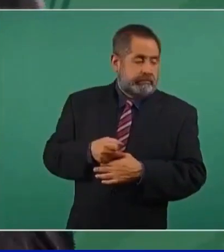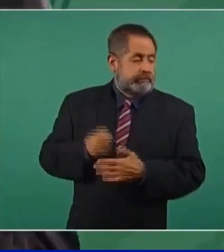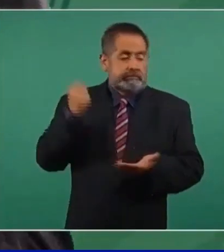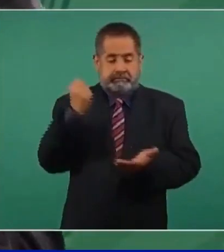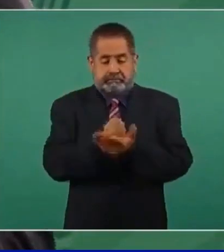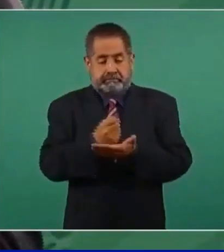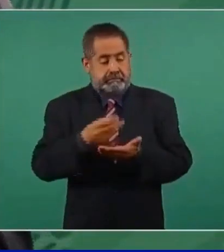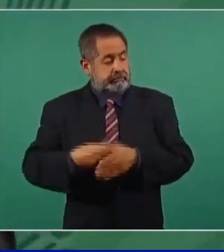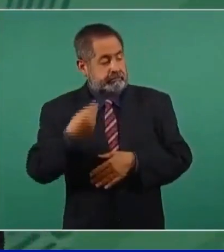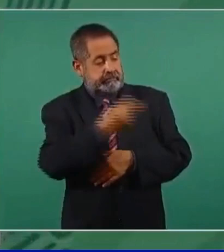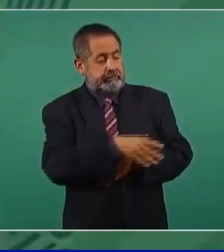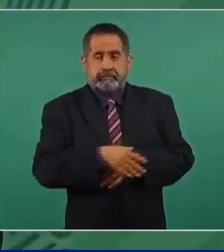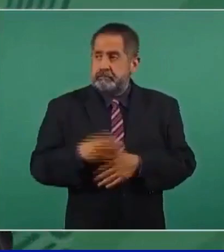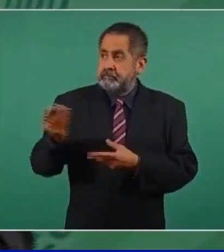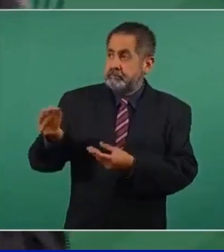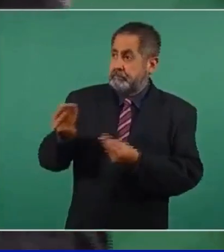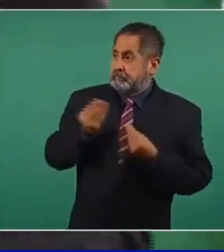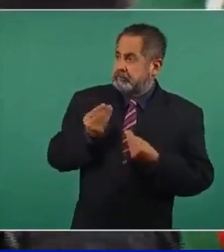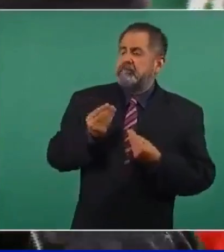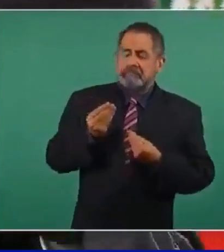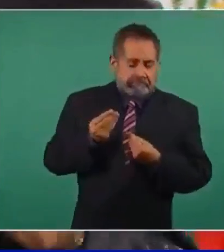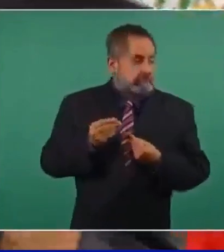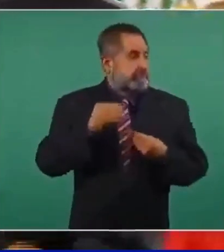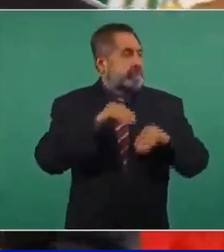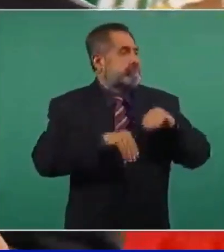iban con esa concesión